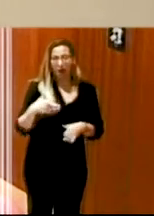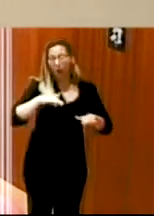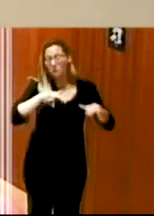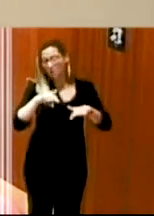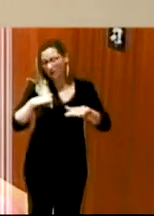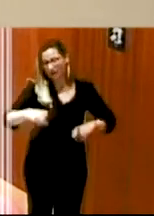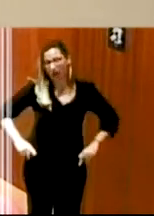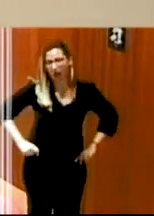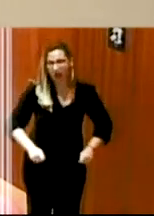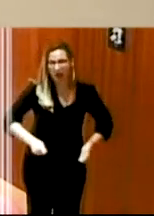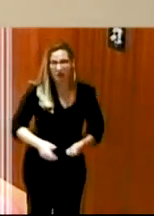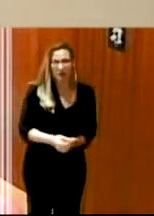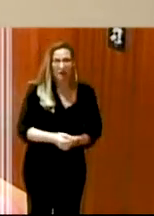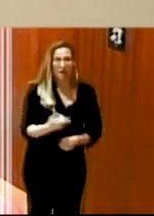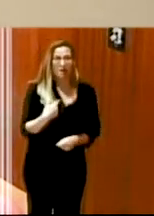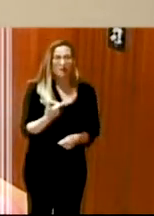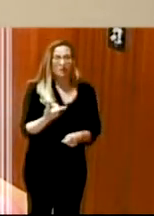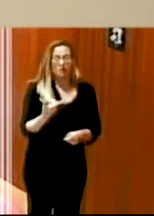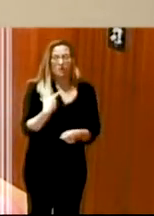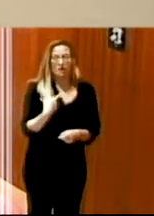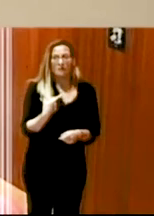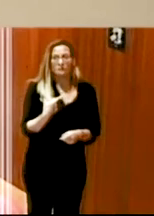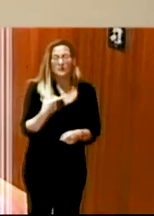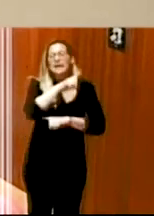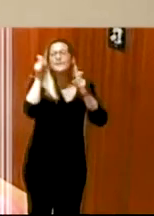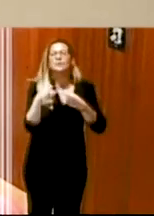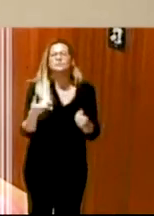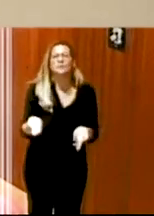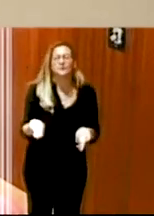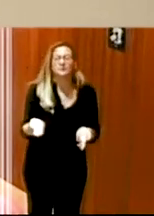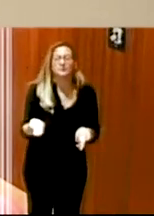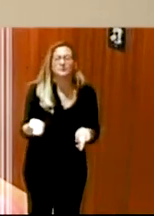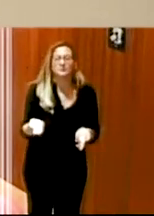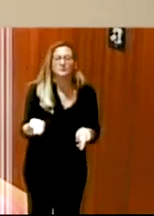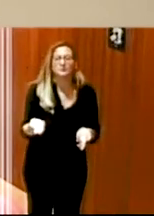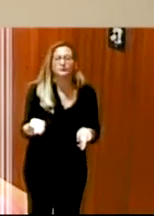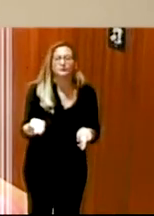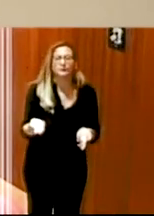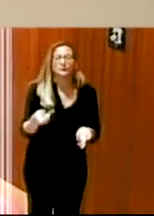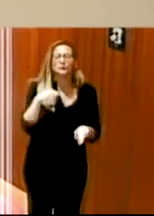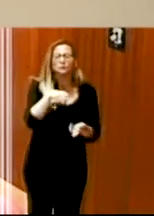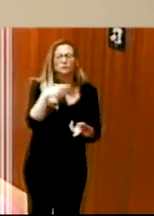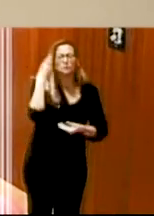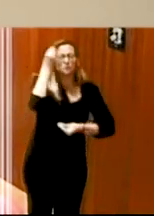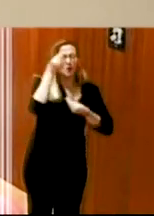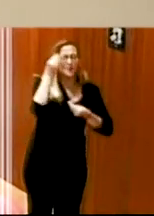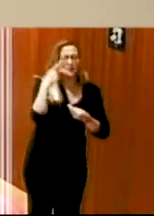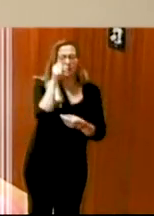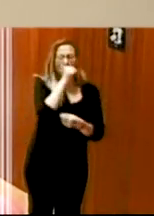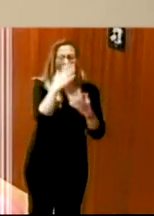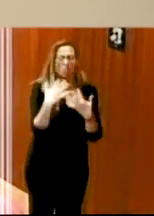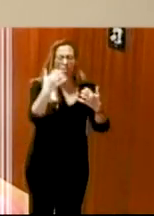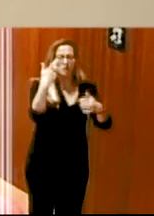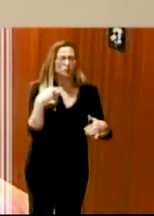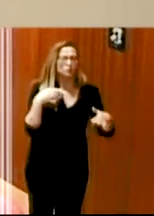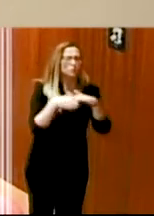echaban en falta en los festivales, la pregunta era ¿cómo crees que debería ser un concierto inclusivo